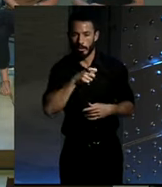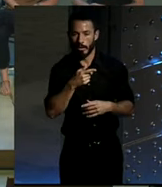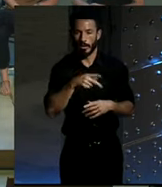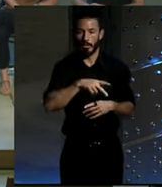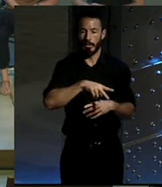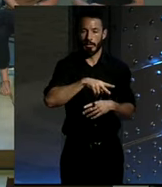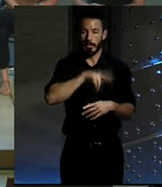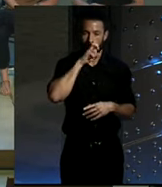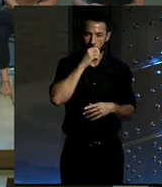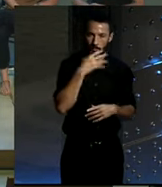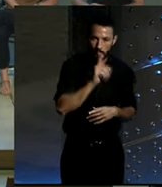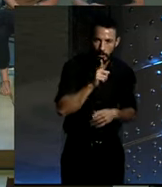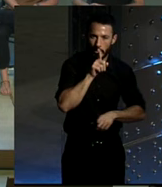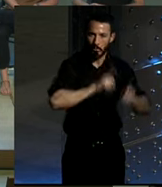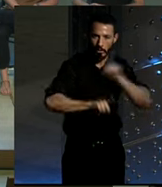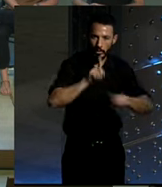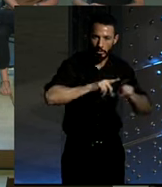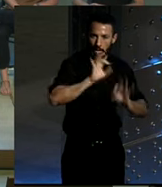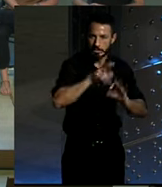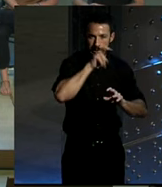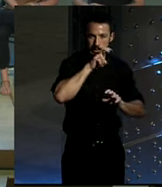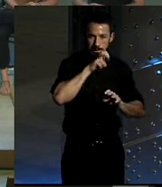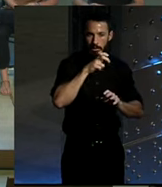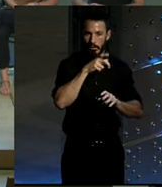respiratorios en las ciudades, bueno, pues, que es muchísima,